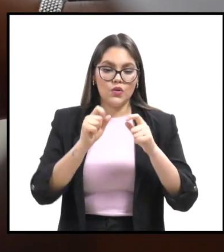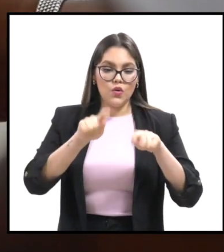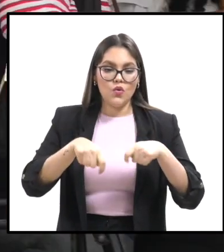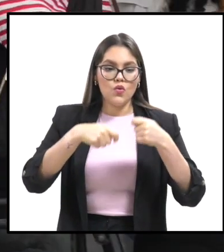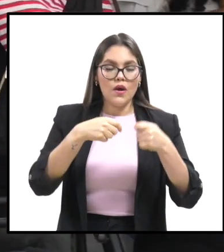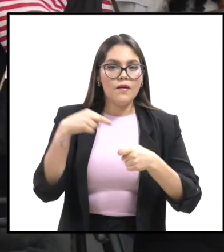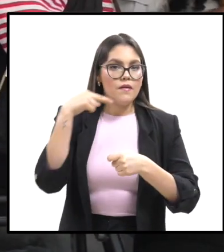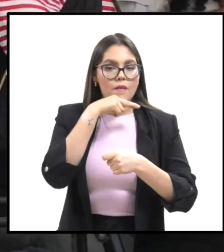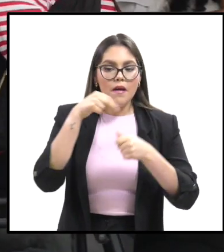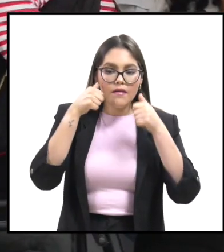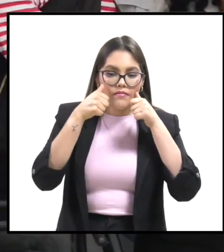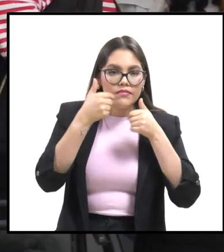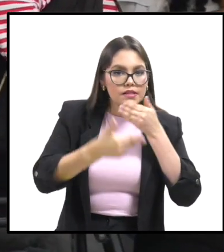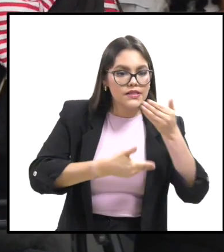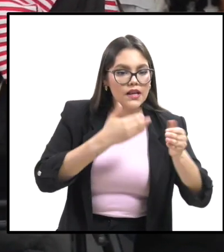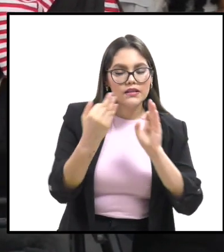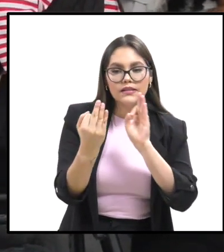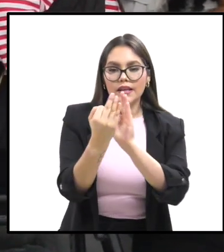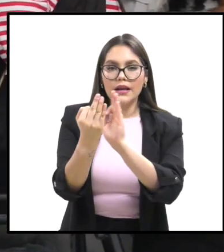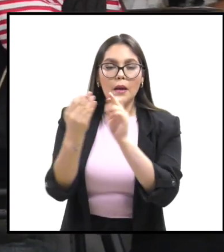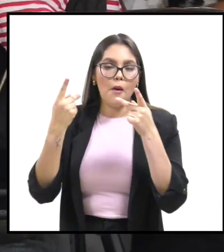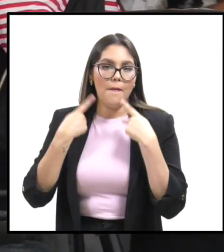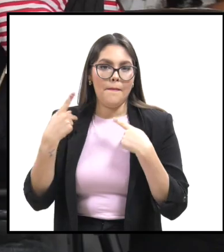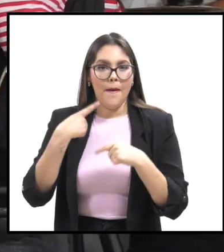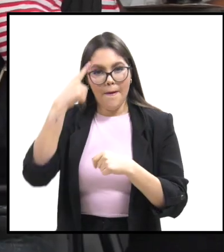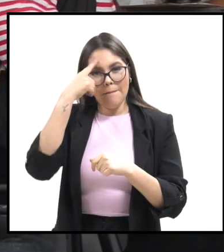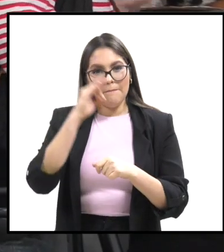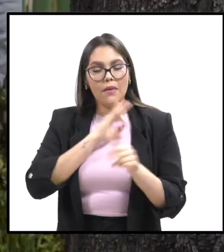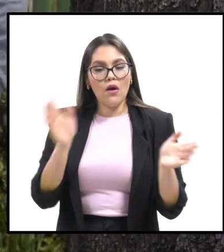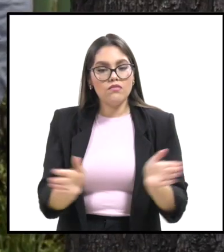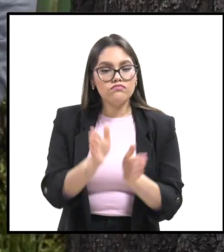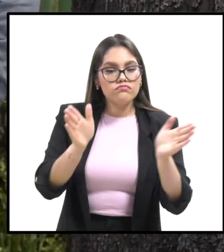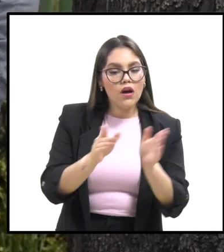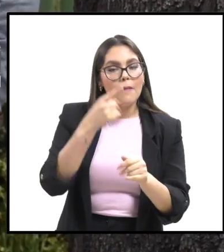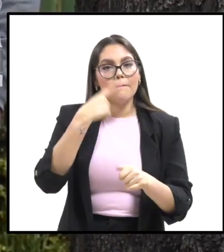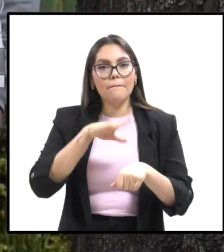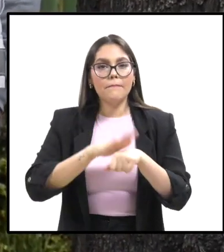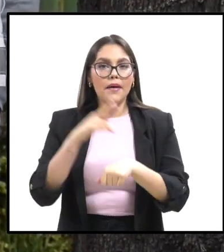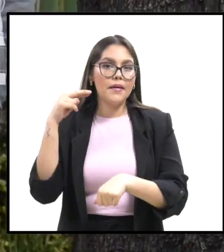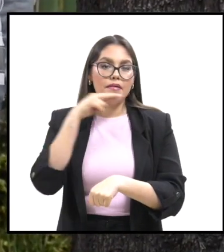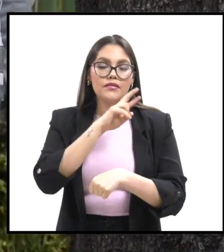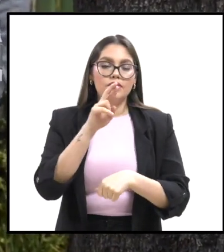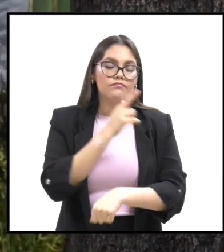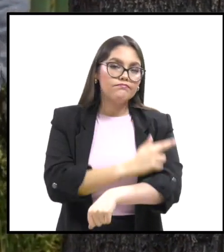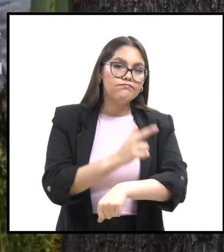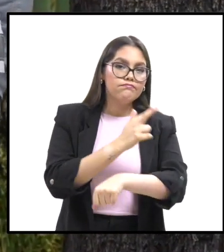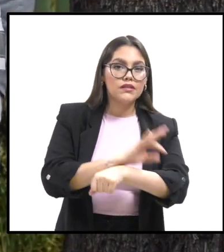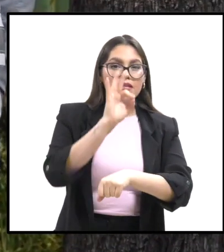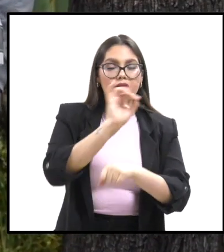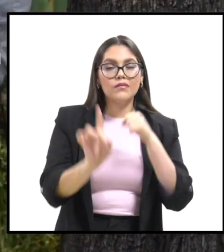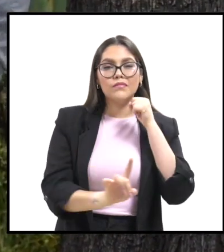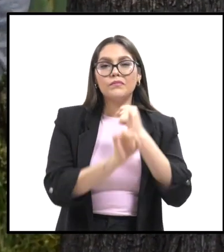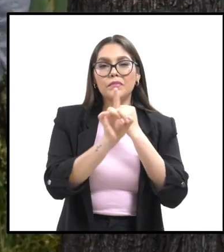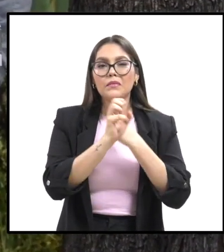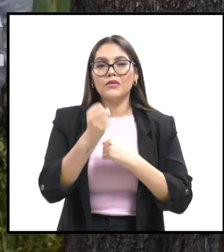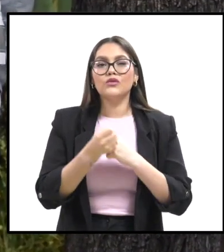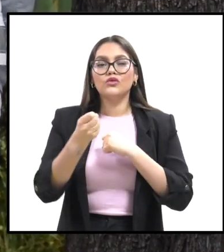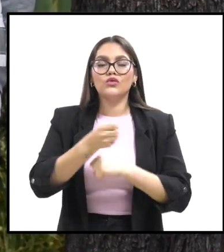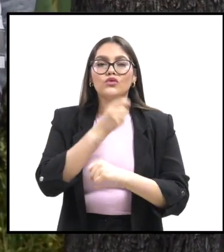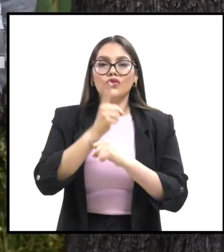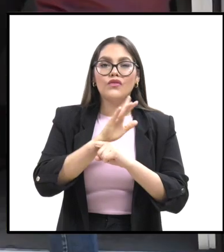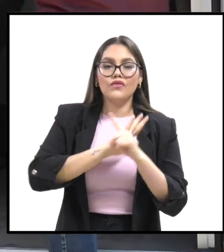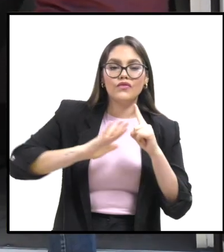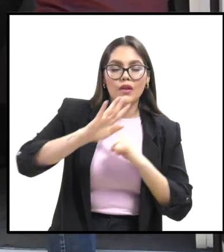la proximidad de sus servicios y promueve medios alternativos para la prevención o resolución de las diversas problemáticas